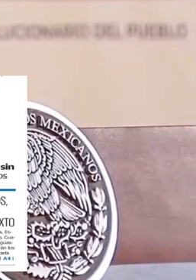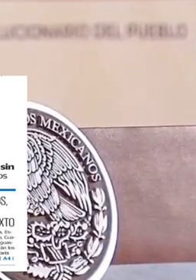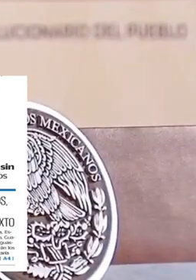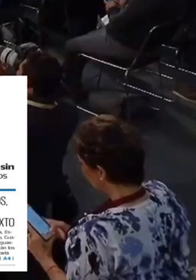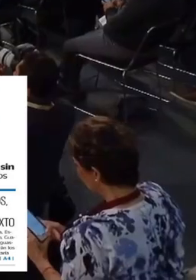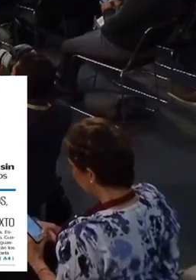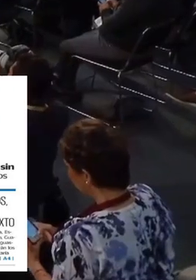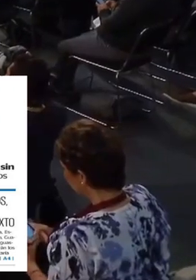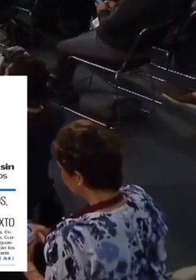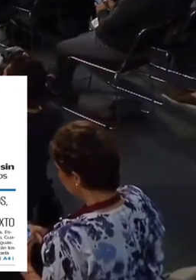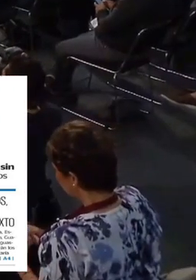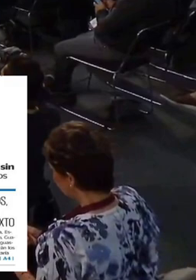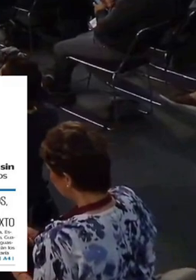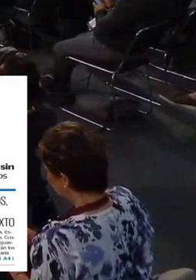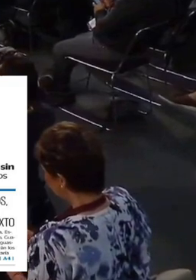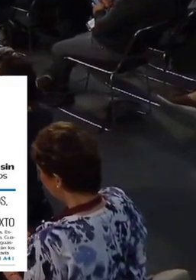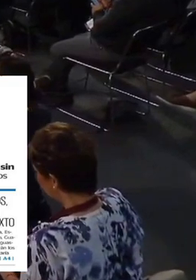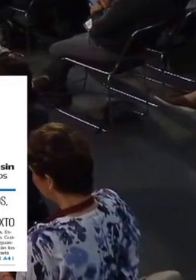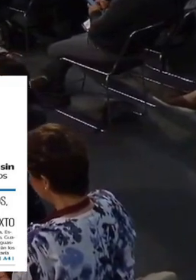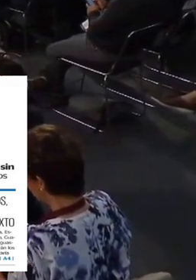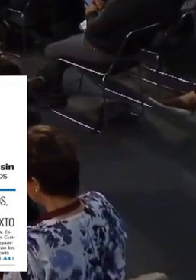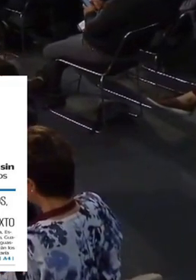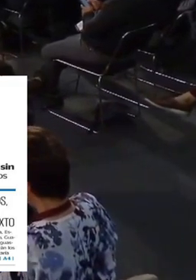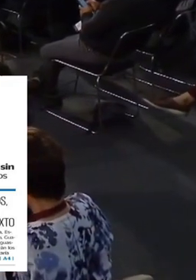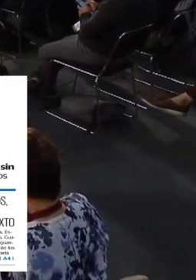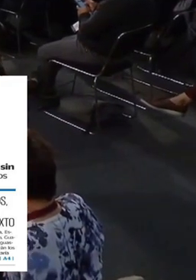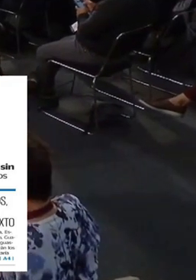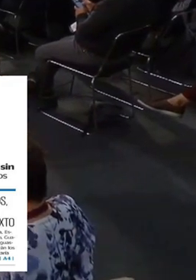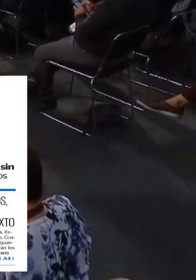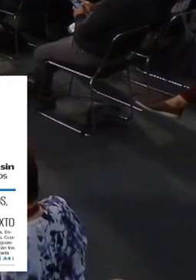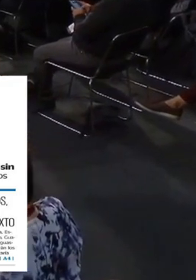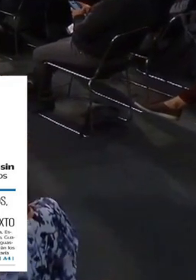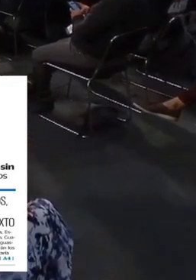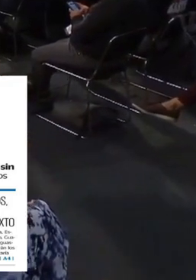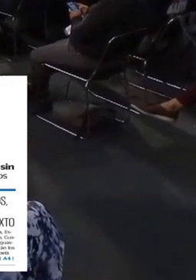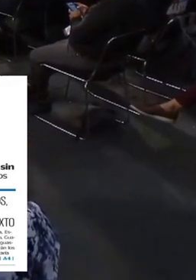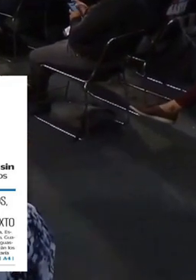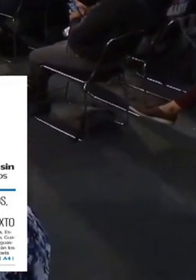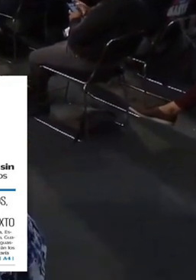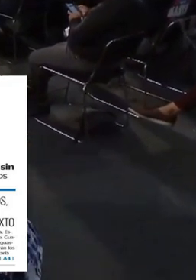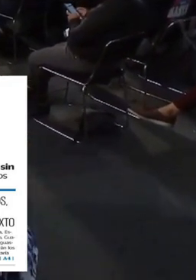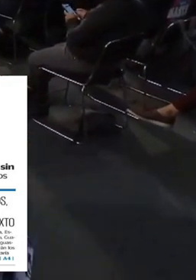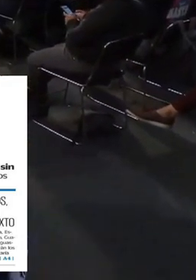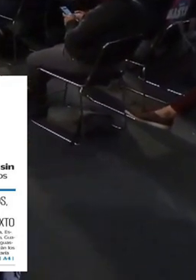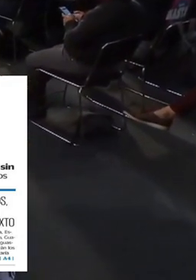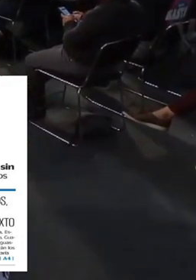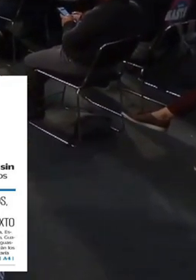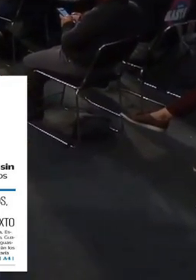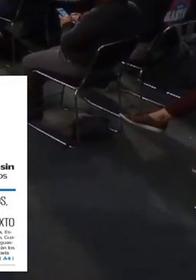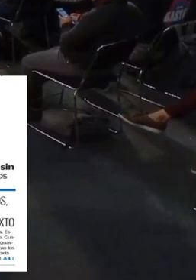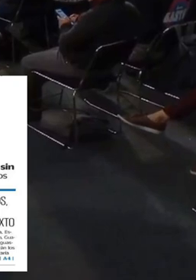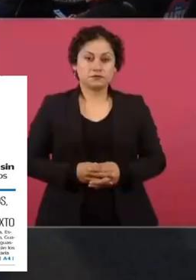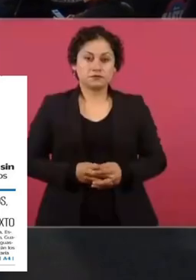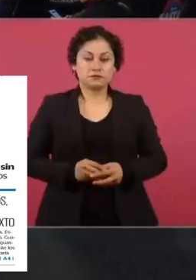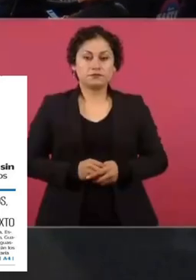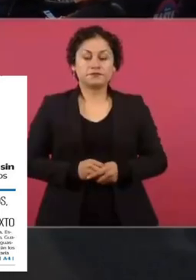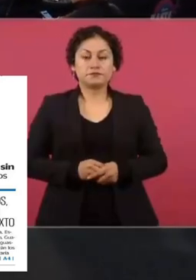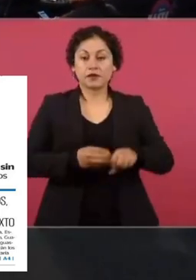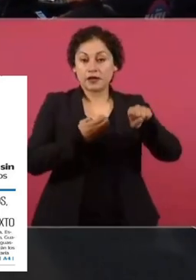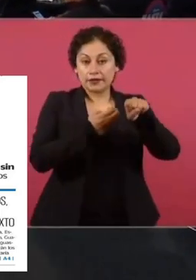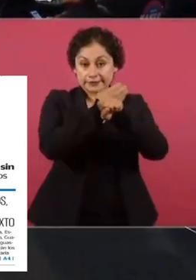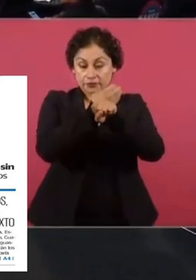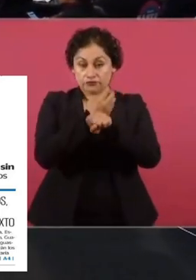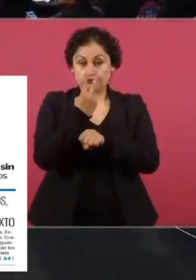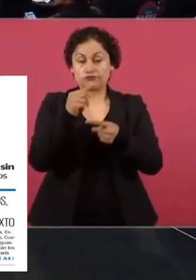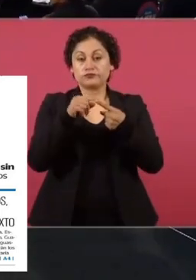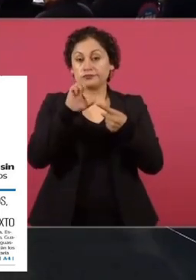Son pocos los estados en donde no se han distribuido los libros. En el caso de Chihuahua y de Coahuila, por lo que ya